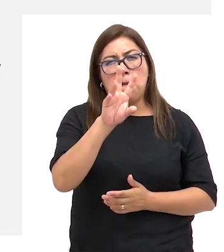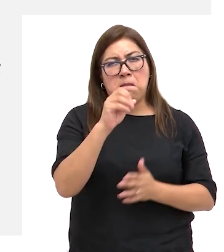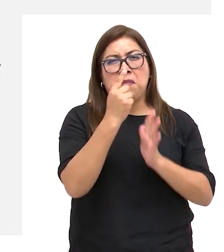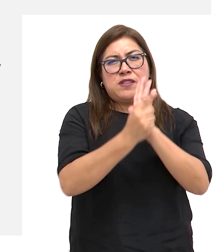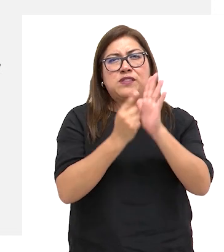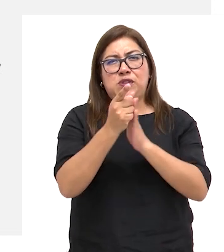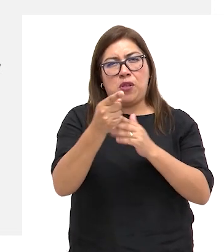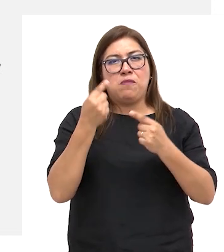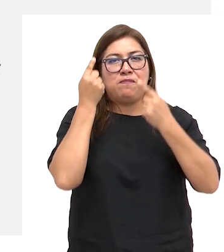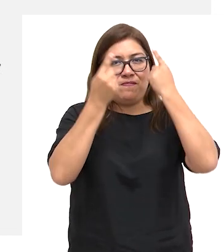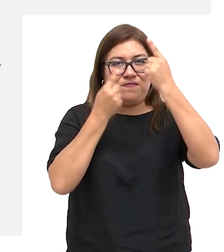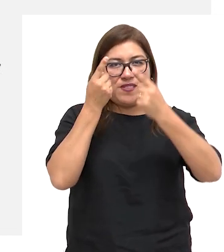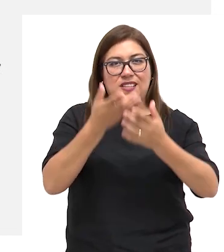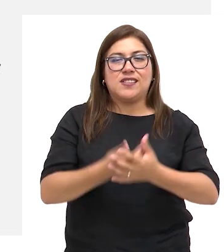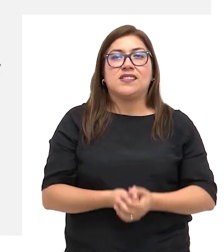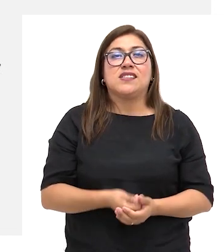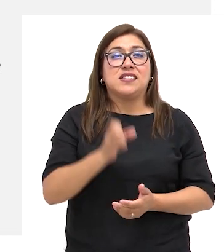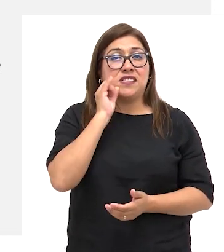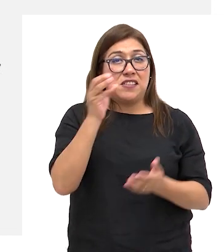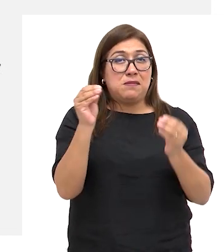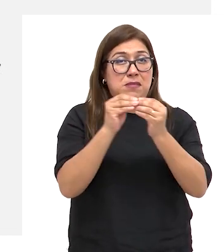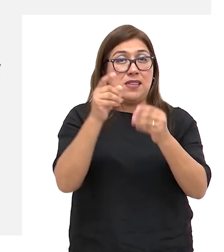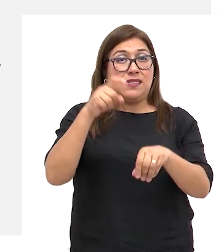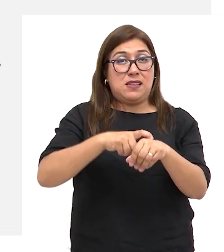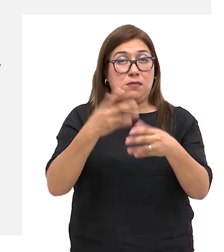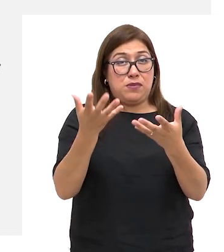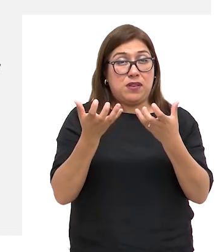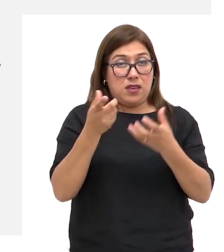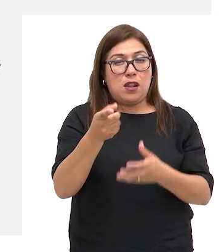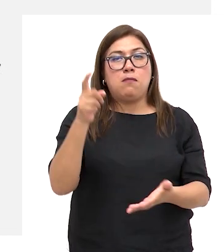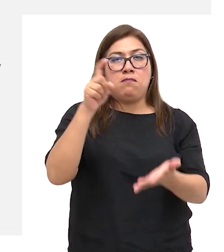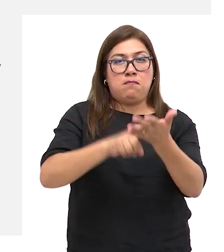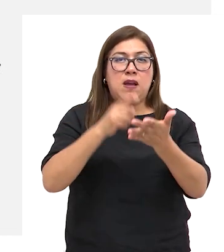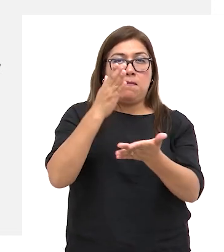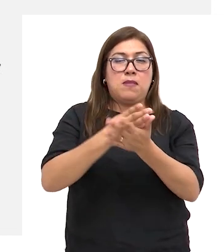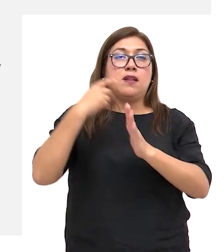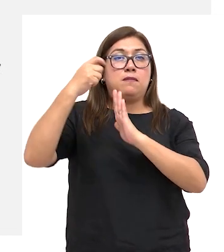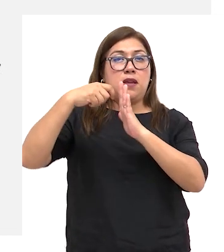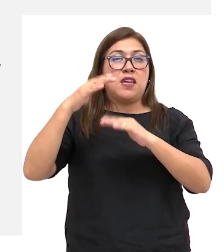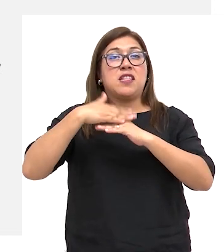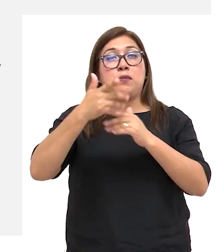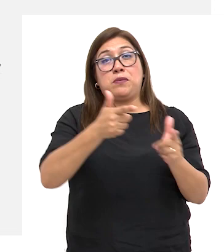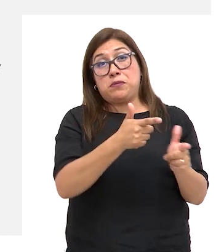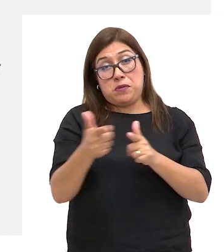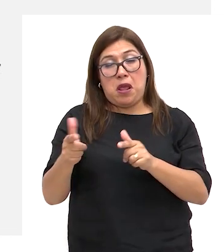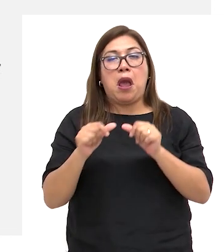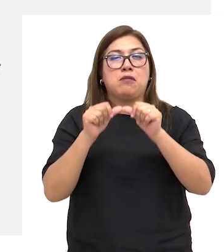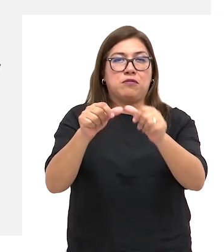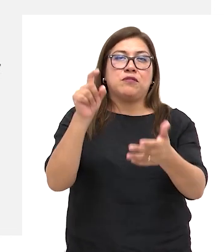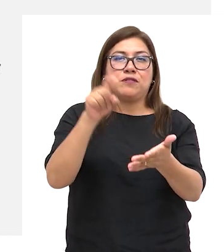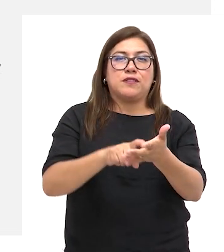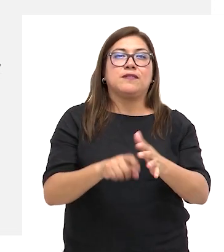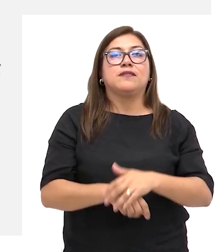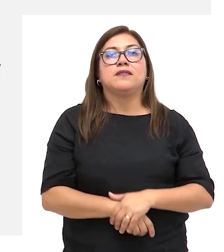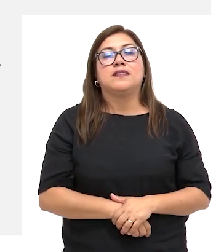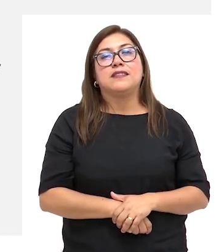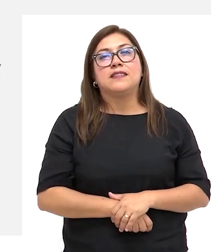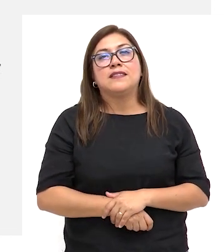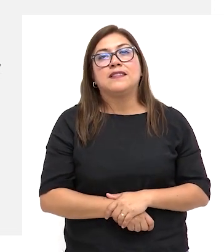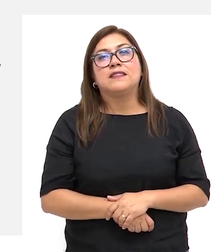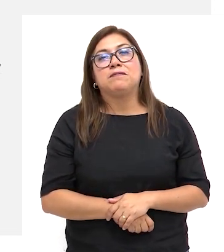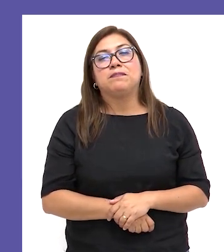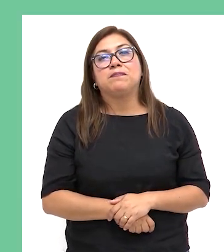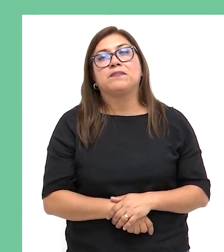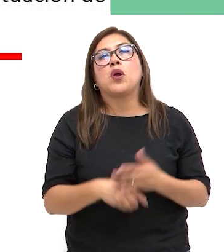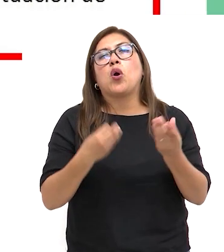Tómate 20 segundos para reflexionar. Y si necesitas más tiempo, puedes pausar el video y continuar cuando estés lista o